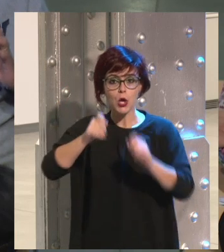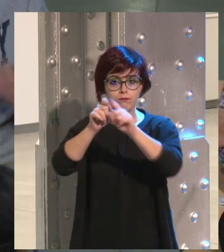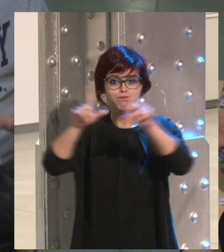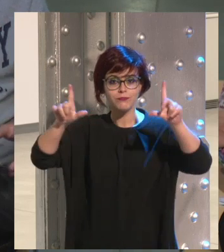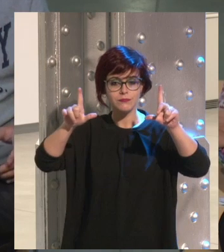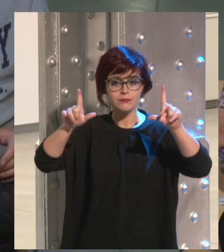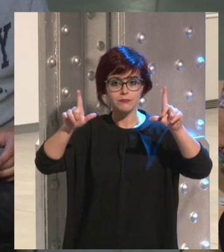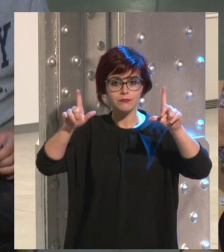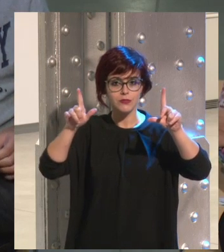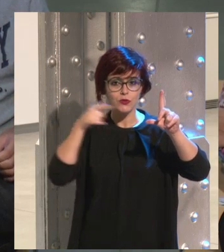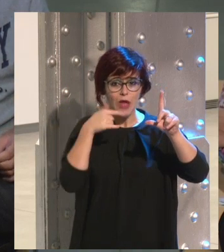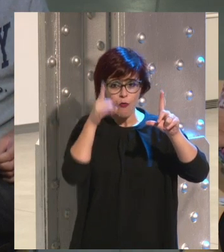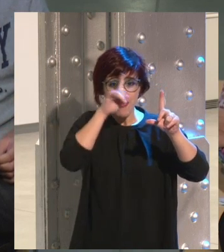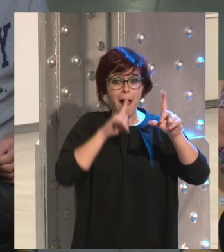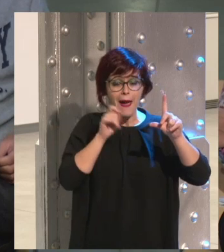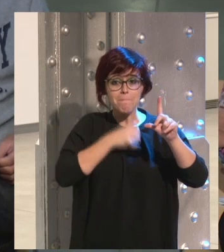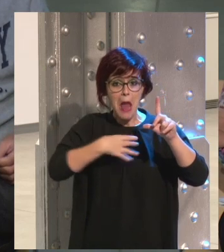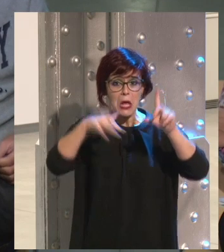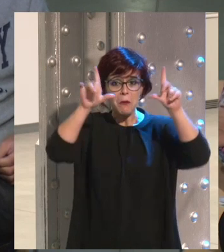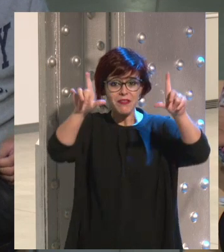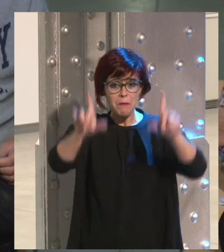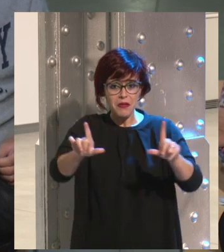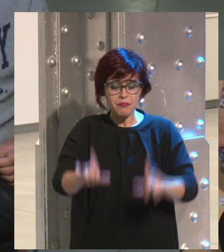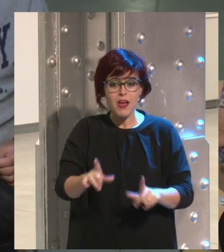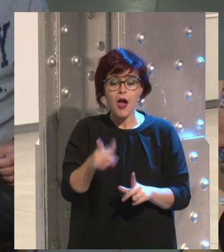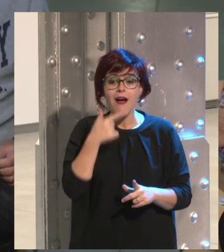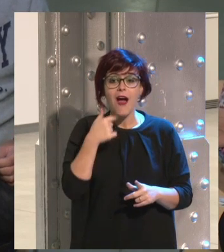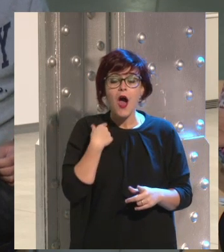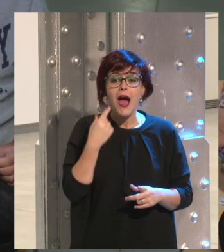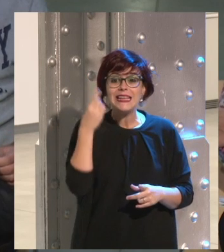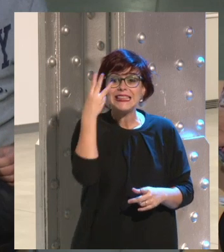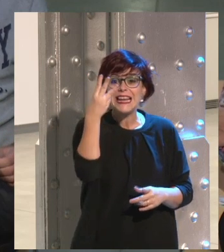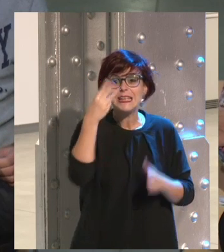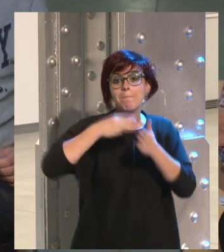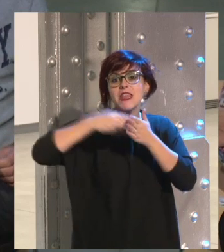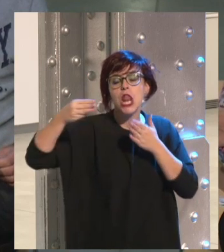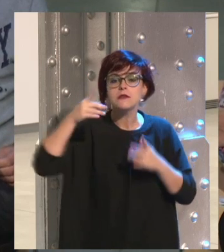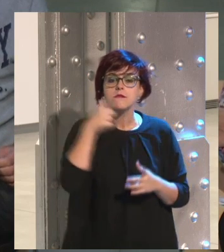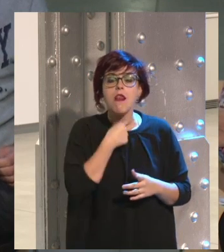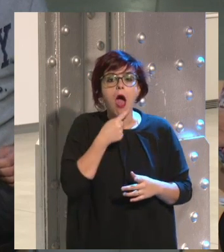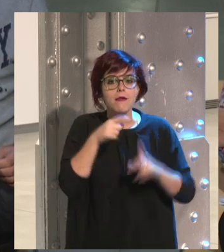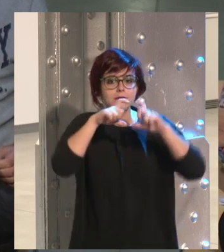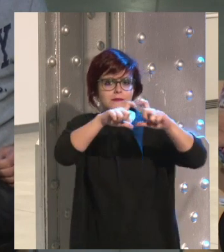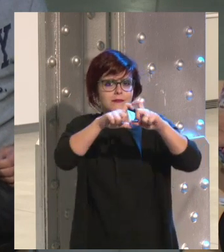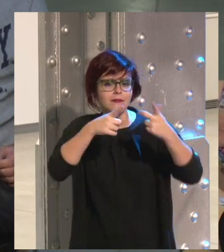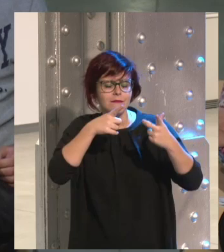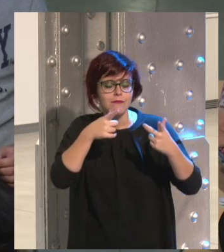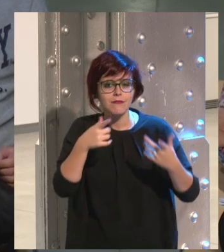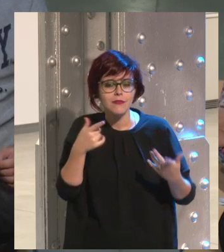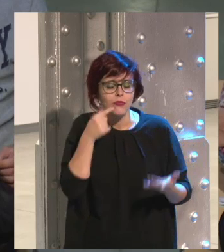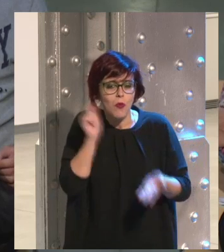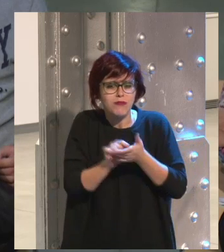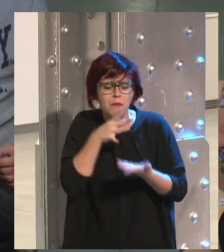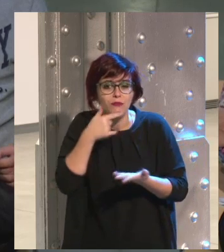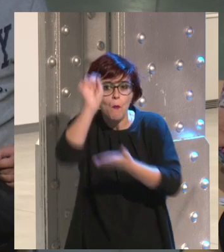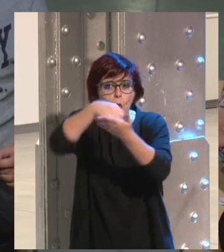y tenía casi un millón de likes cada foto en menos de una hora. ¿Cómo puede ser eso? Pues porque es todo muy viral. El